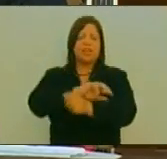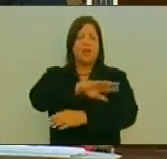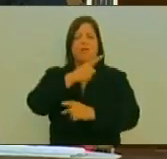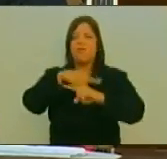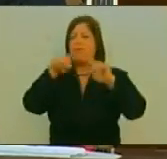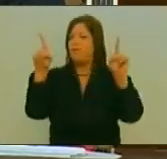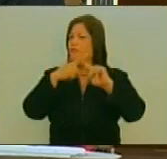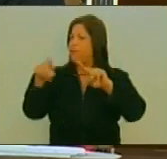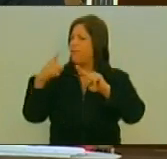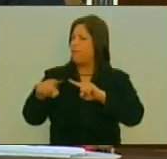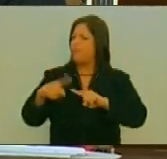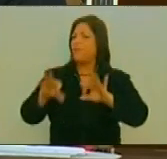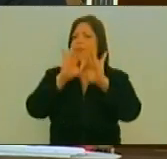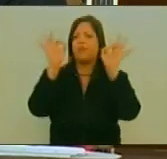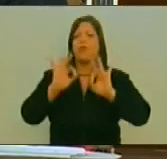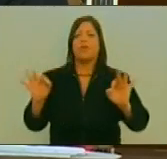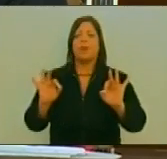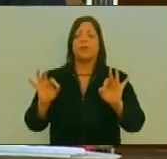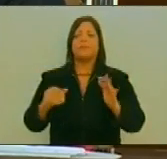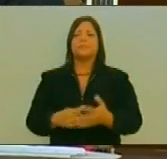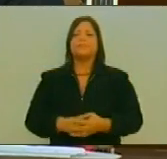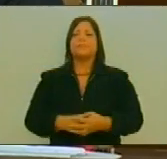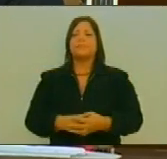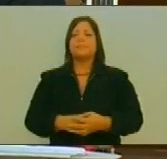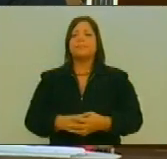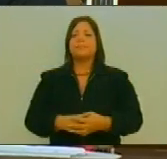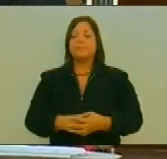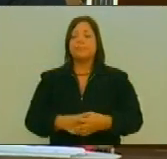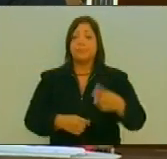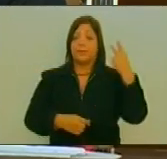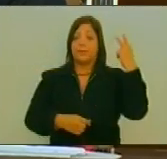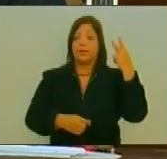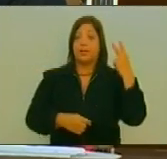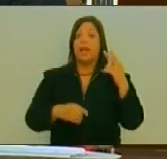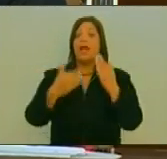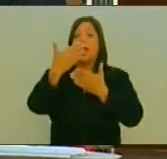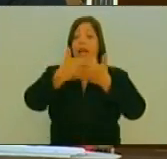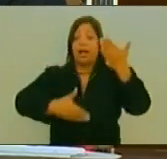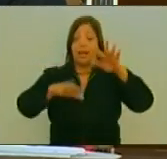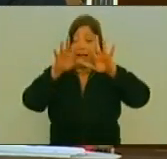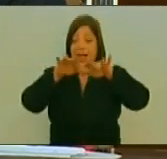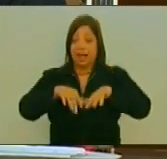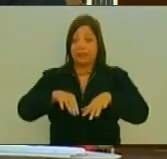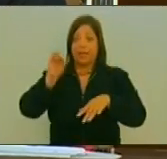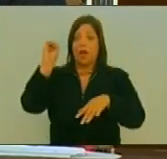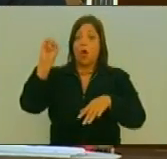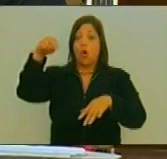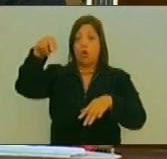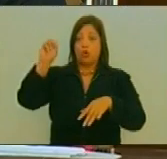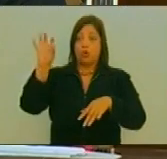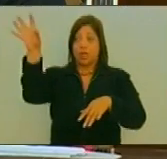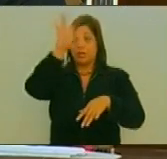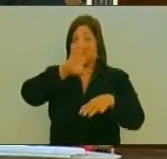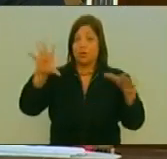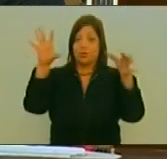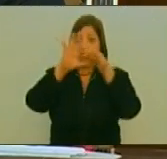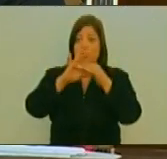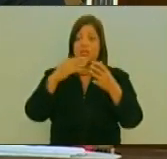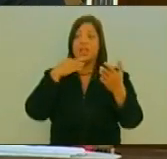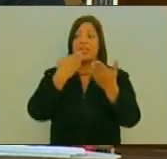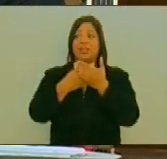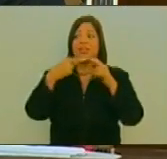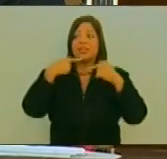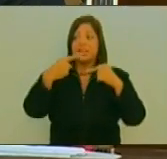Sus formas Considerando Que la Carta De la Organización De las Naciones Unidas Establece